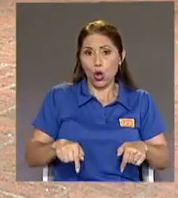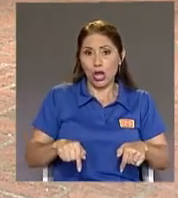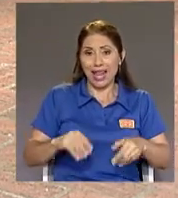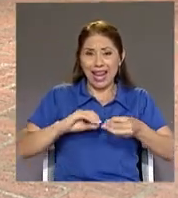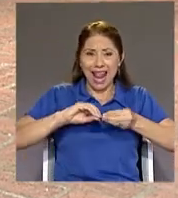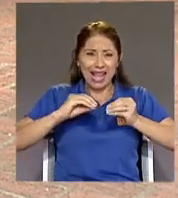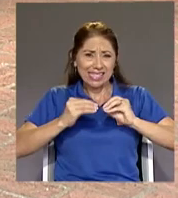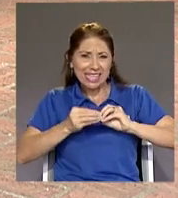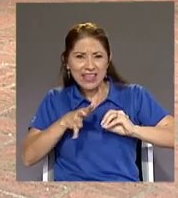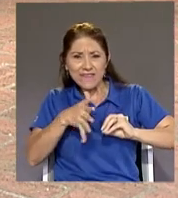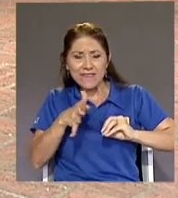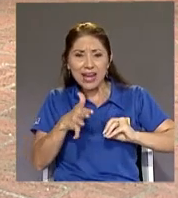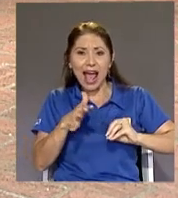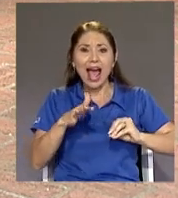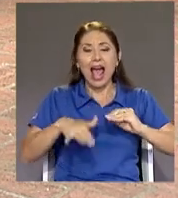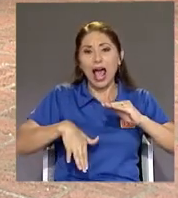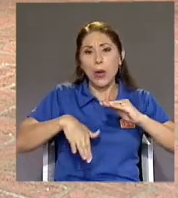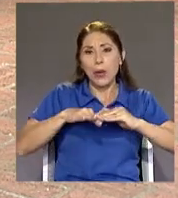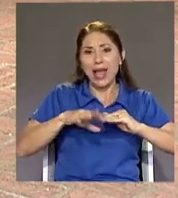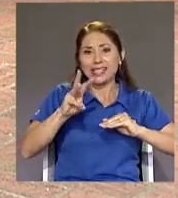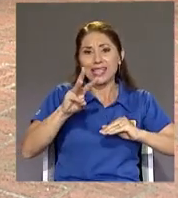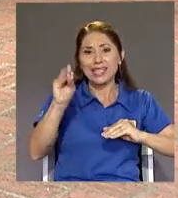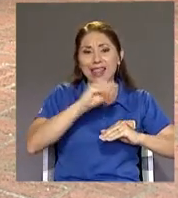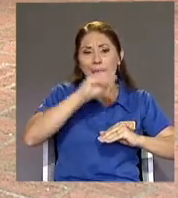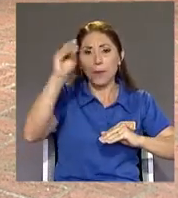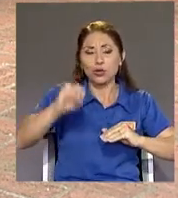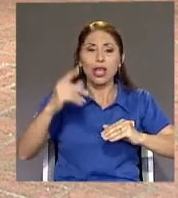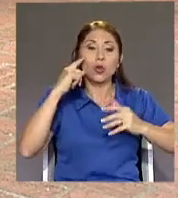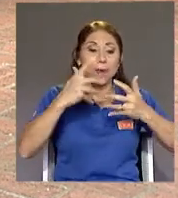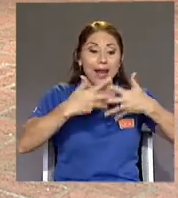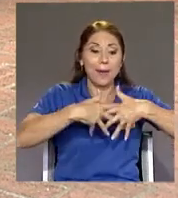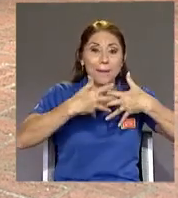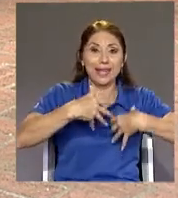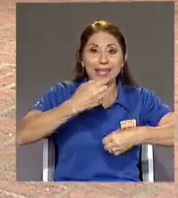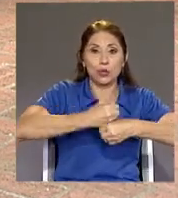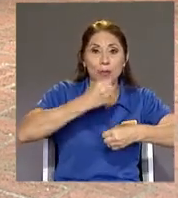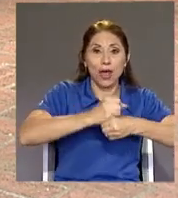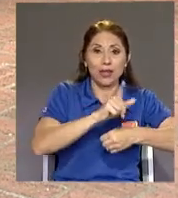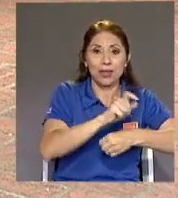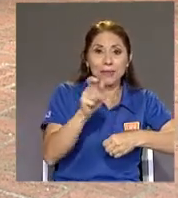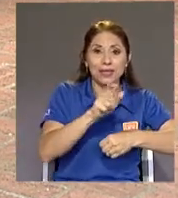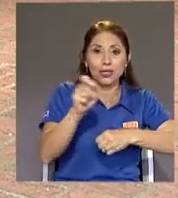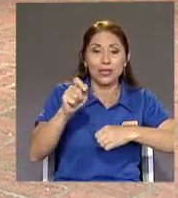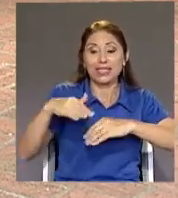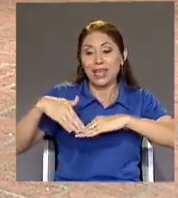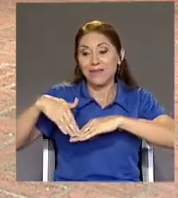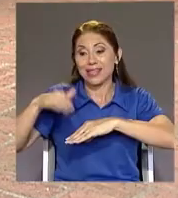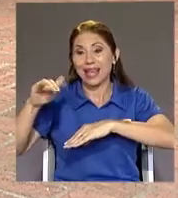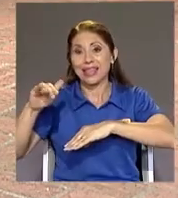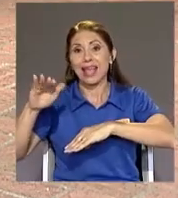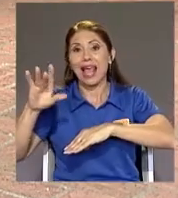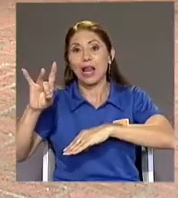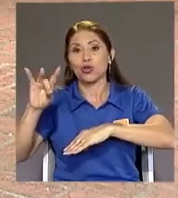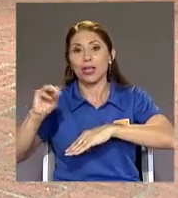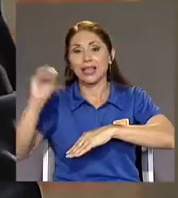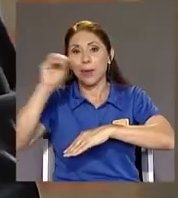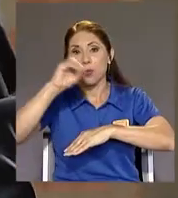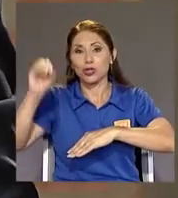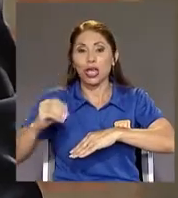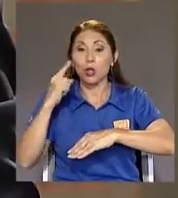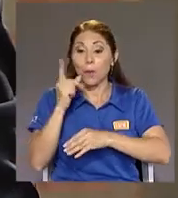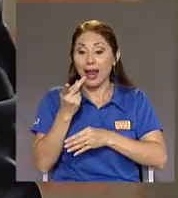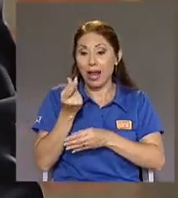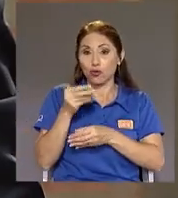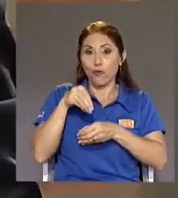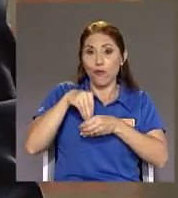cercana Al 60% Para las operadoras Y bastante superior Al 80% Para los fondos Básicos Como